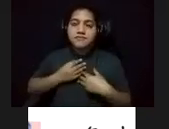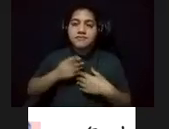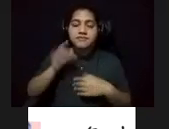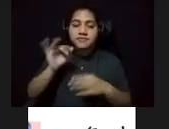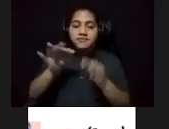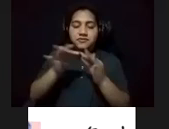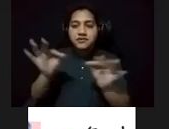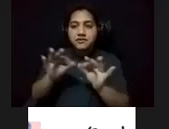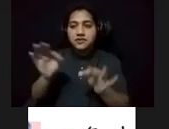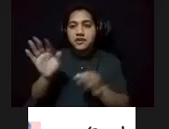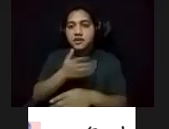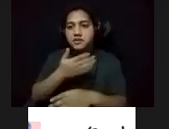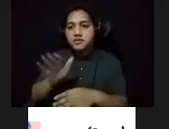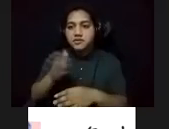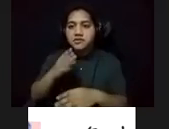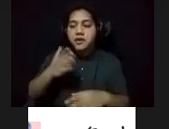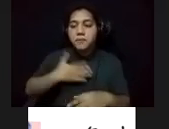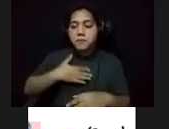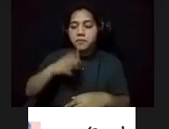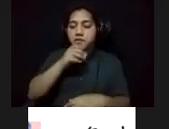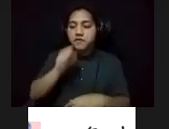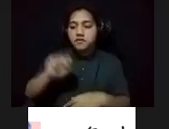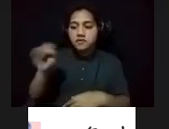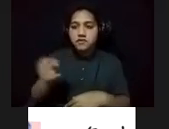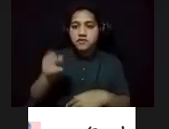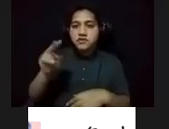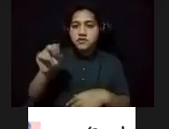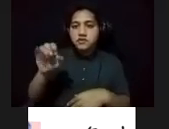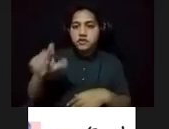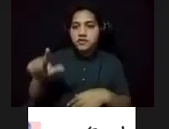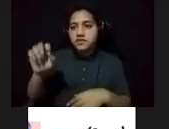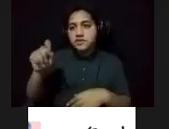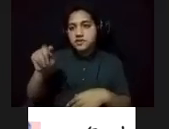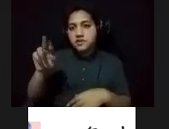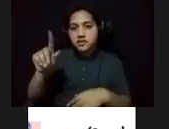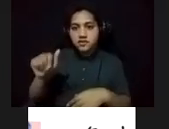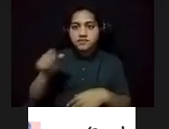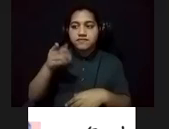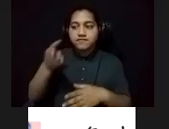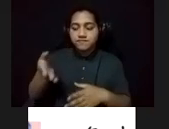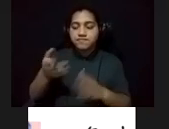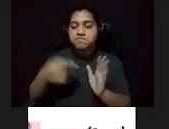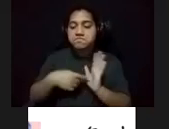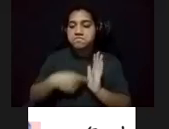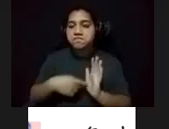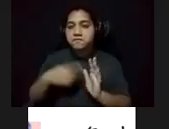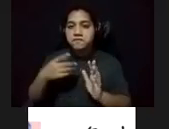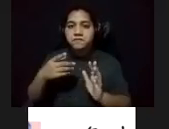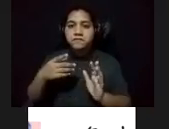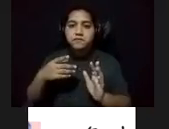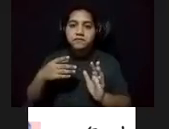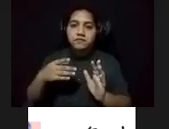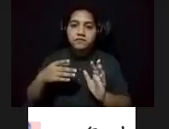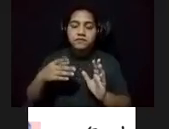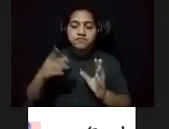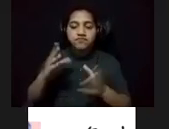de la famosa canción en mi viejo San Juan de Noel Estrada es la mejor antesala para exponer parte de la